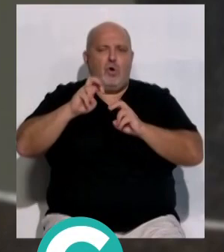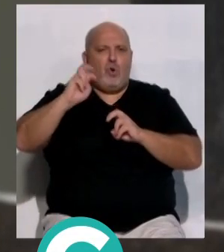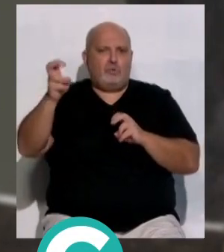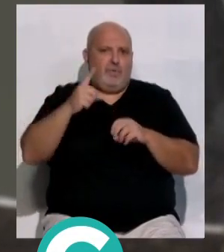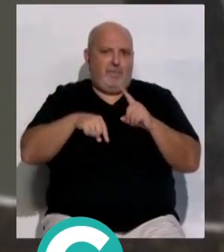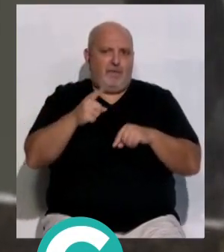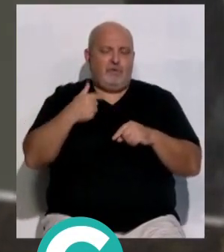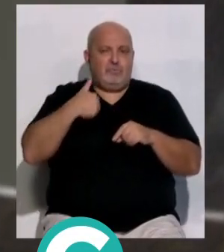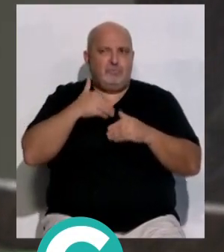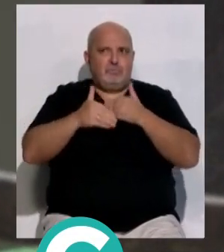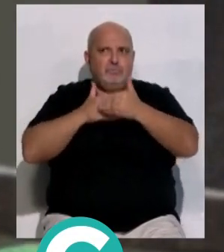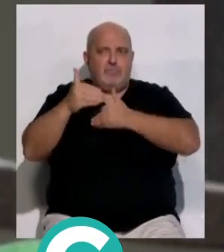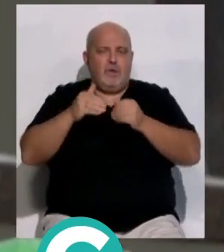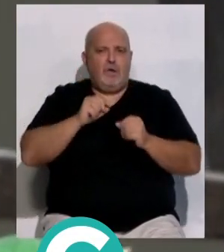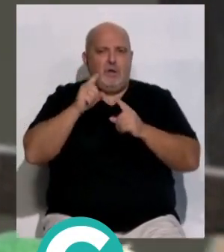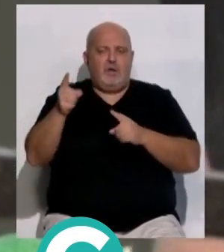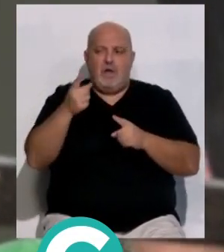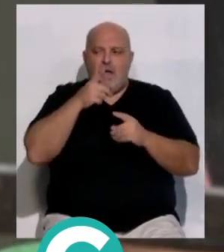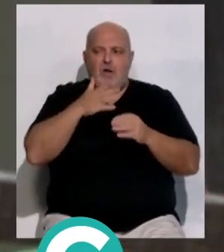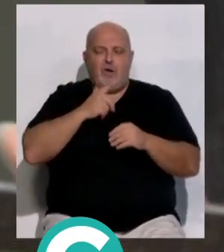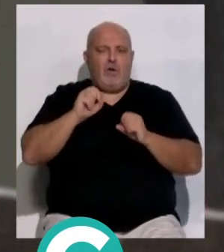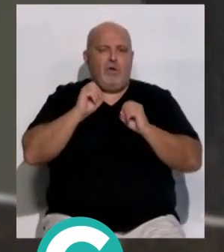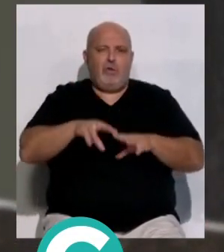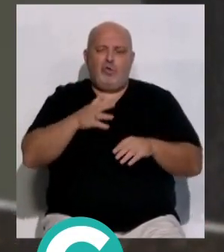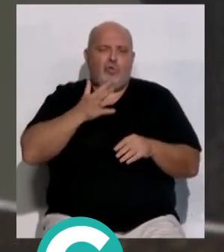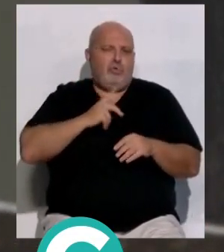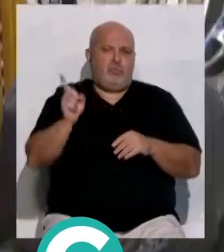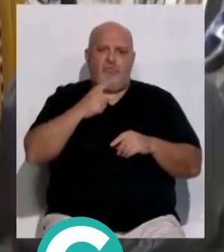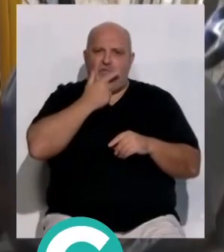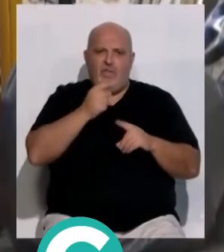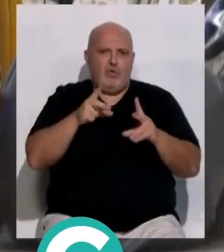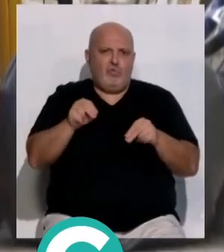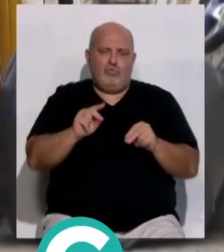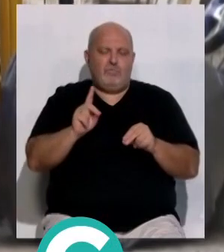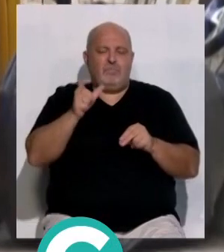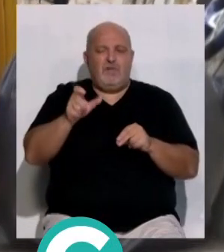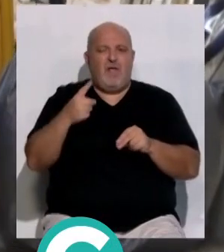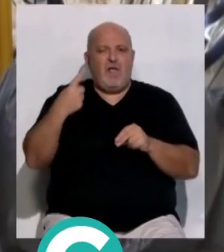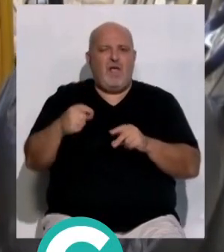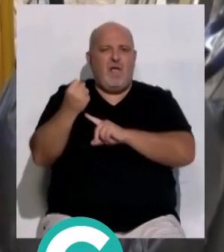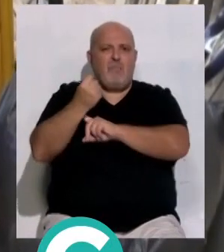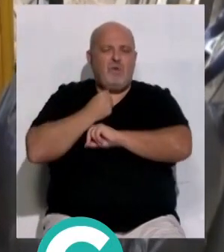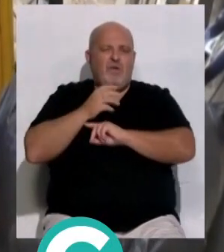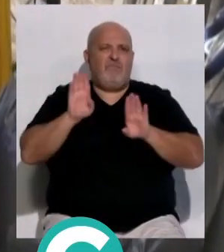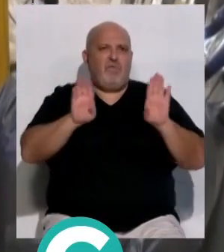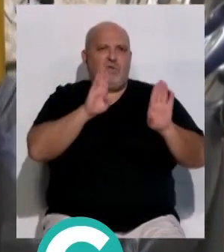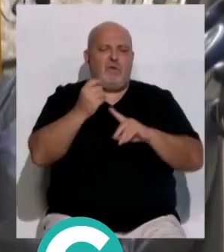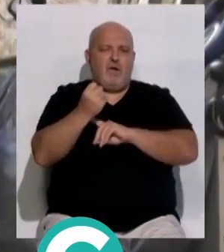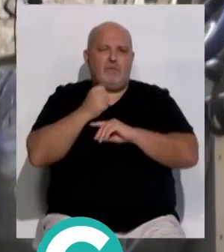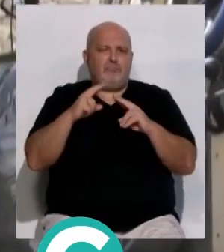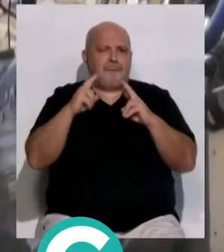vivienda. Tiempo a que yo me pueda ir. Yo no quiero irme de aquí, yo no lo voy a poner tan fácil. Verónica Rueda cuenta con el apoyo de sus vecinos